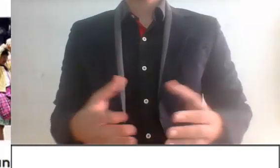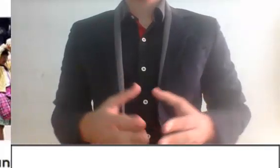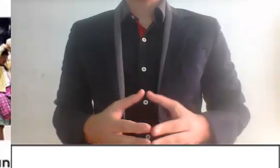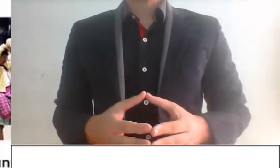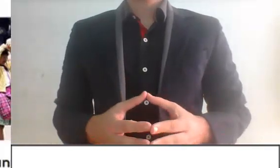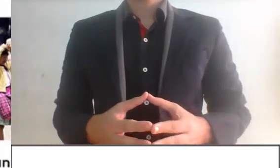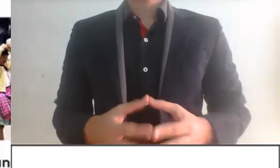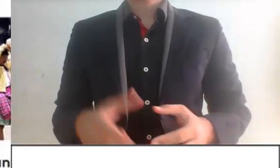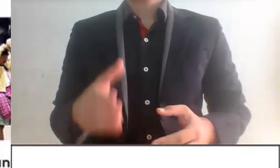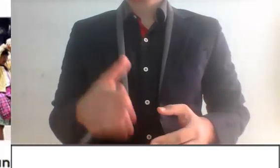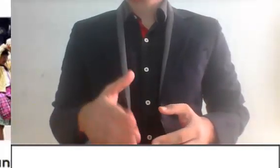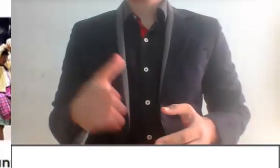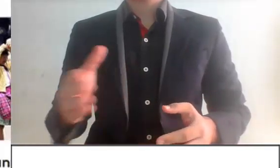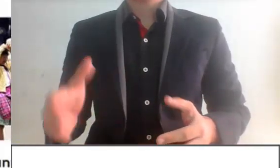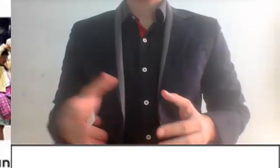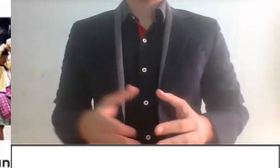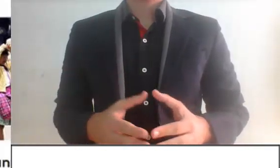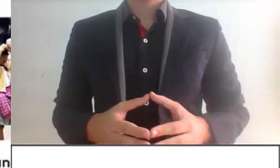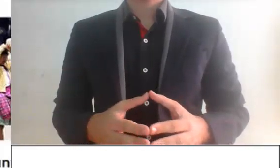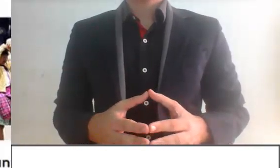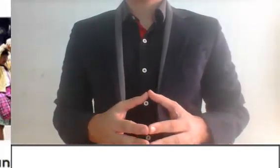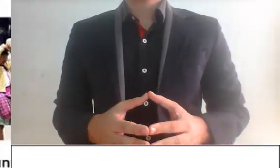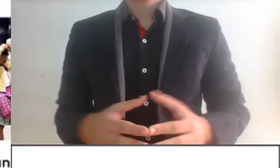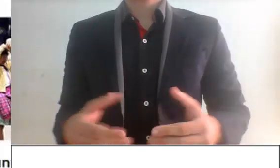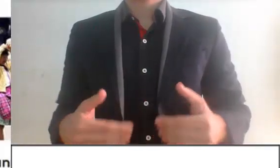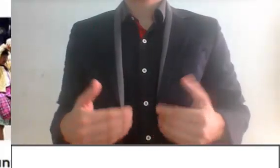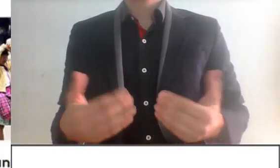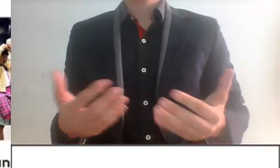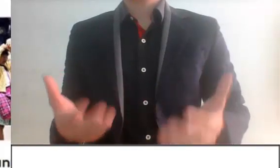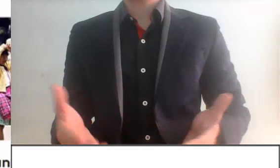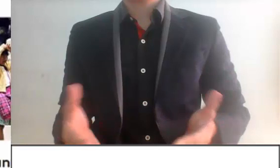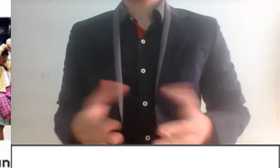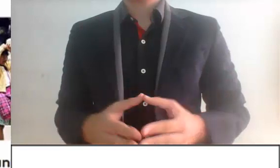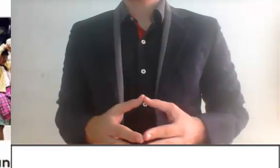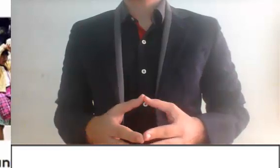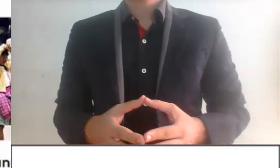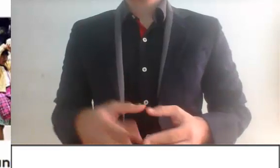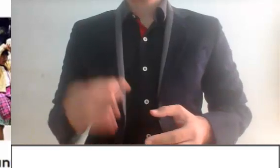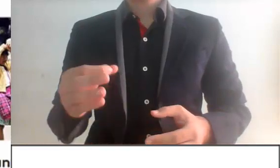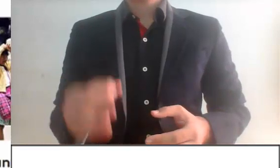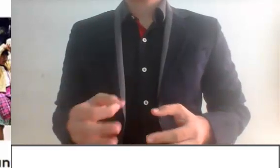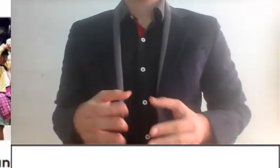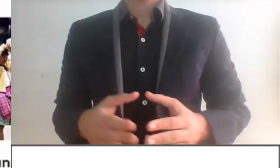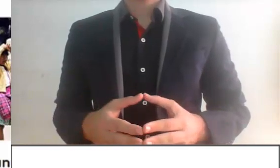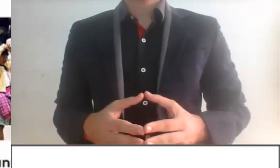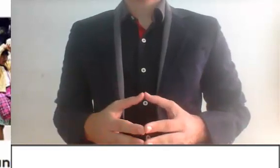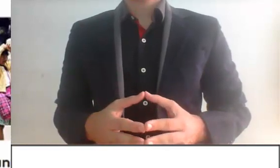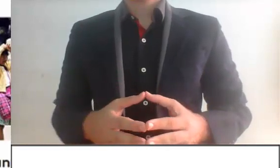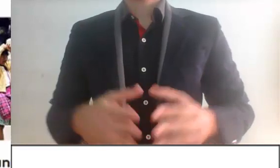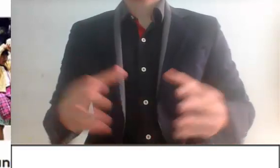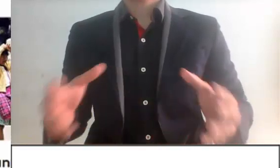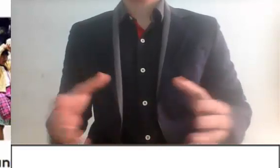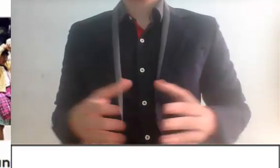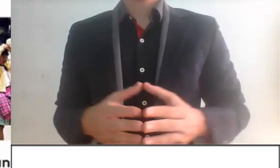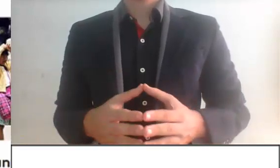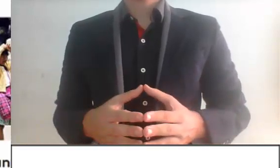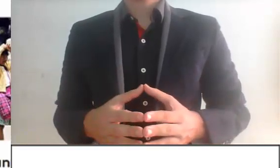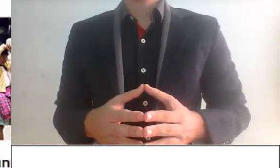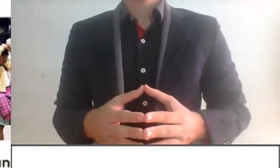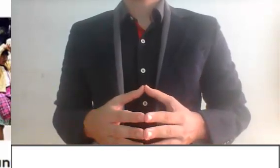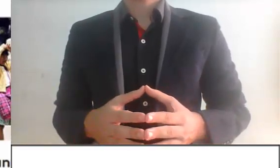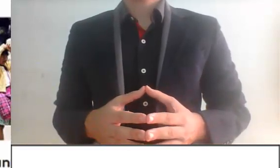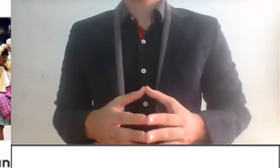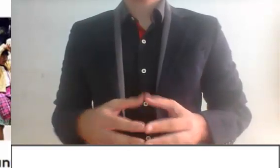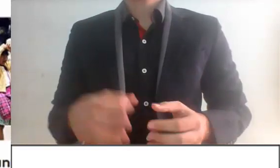El SAT acaba de denunciar a dos de los 15 grandes contribuyentes que mencionó Andrés Manuel López Obrador, donde, bueno, se mencionan que en total estos